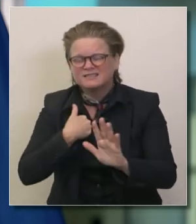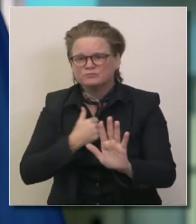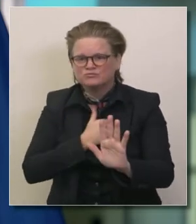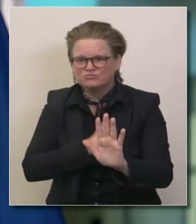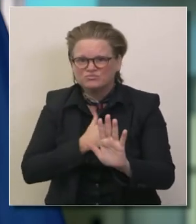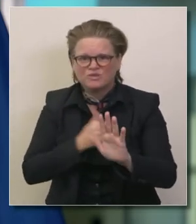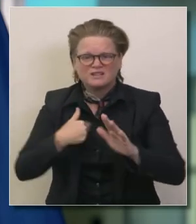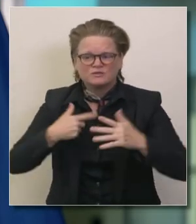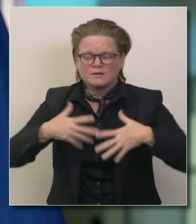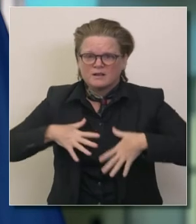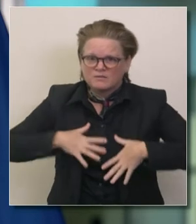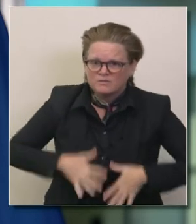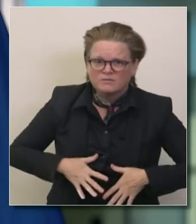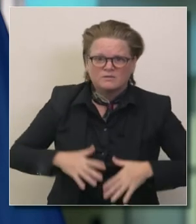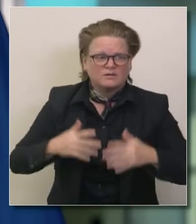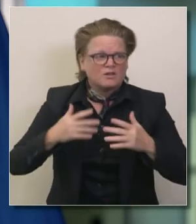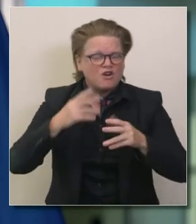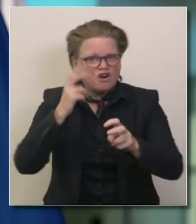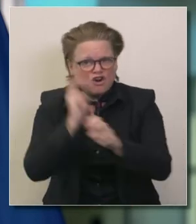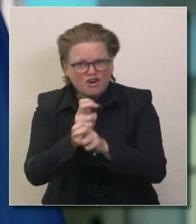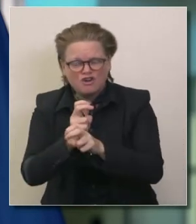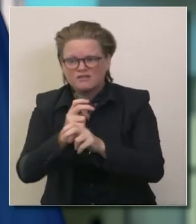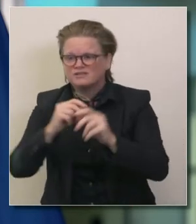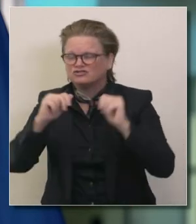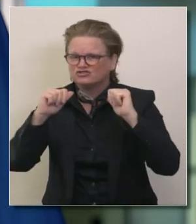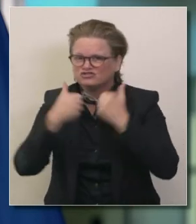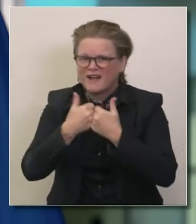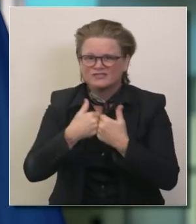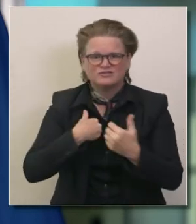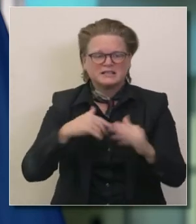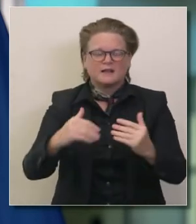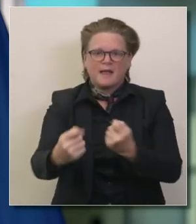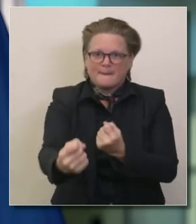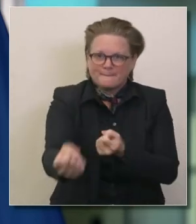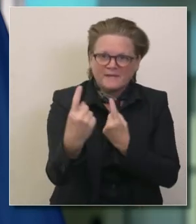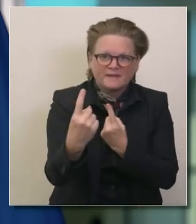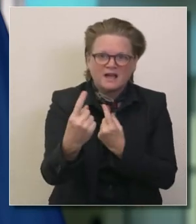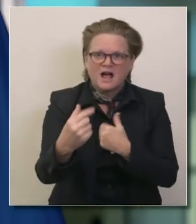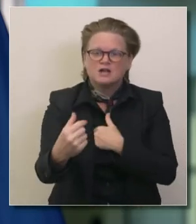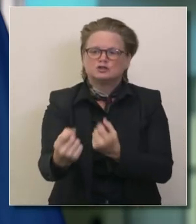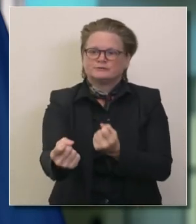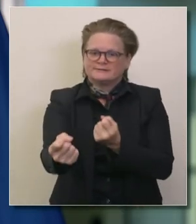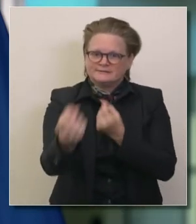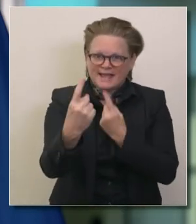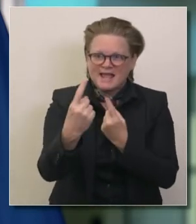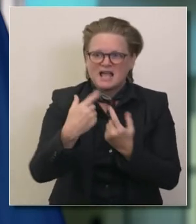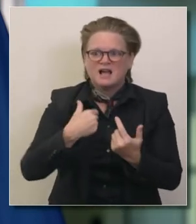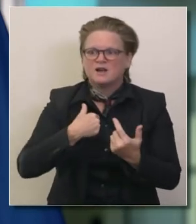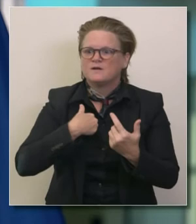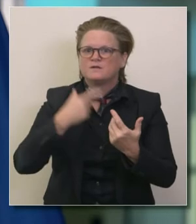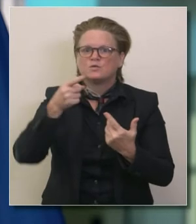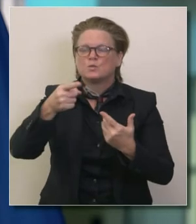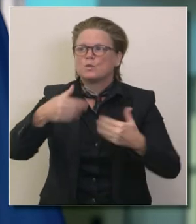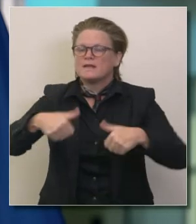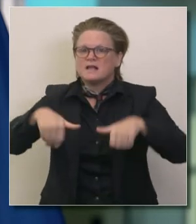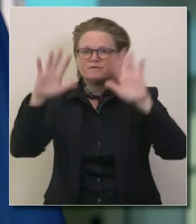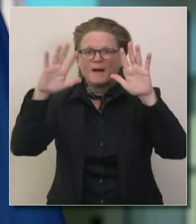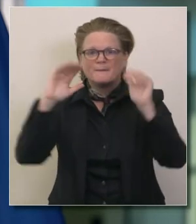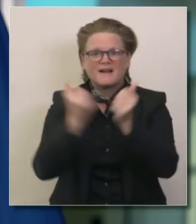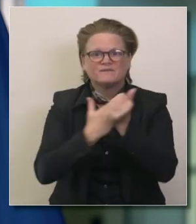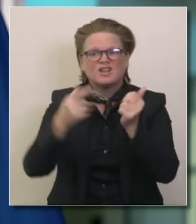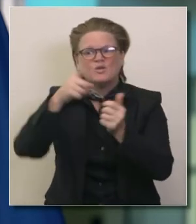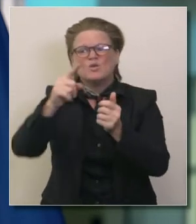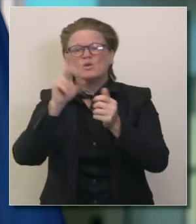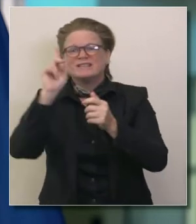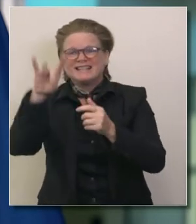siento me destroza saberlo porque yo íntimamente conozco lo que es el arriesgar todo por